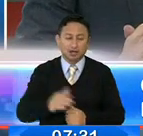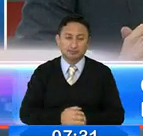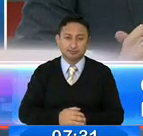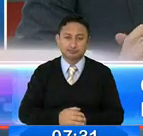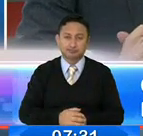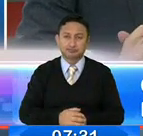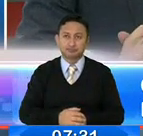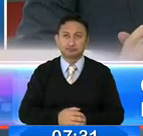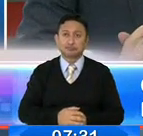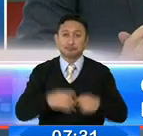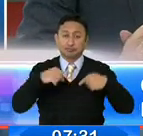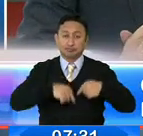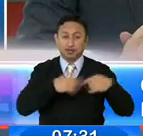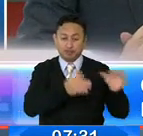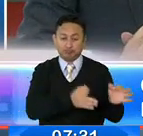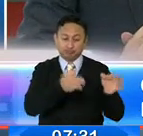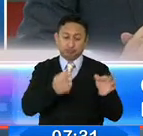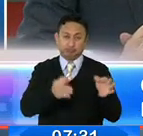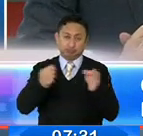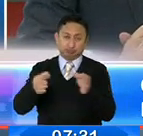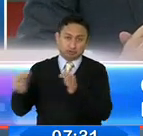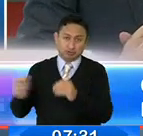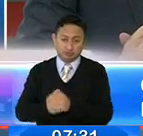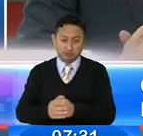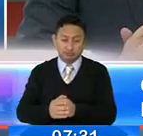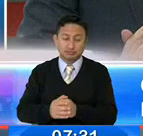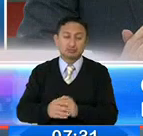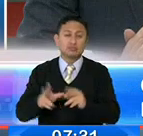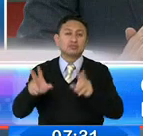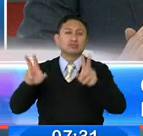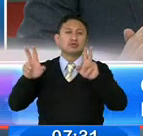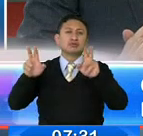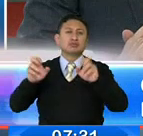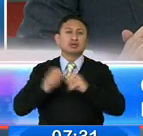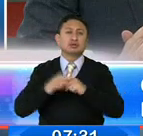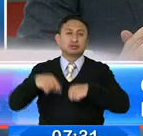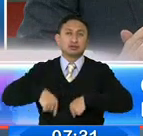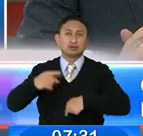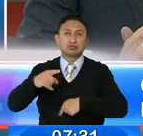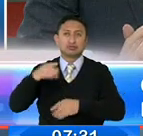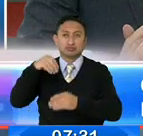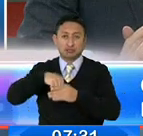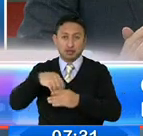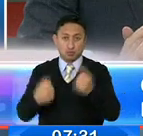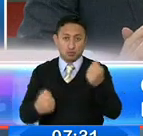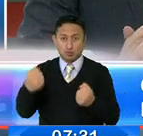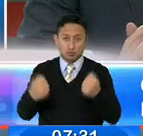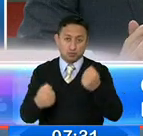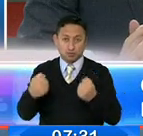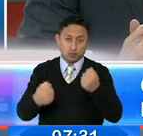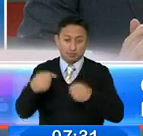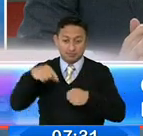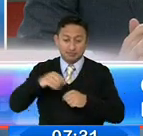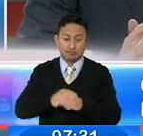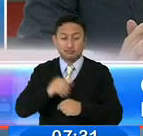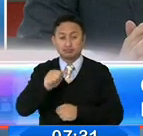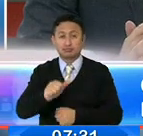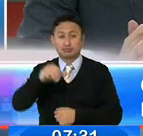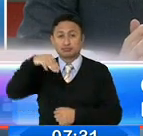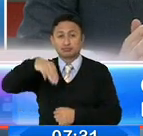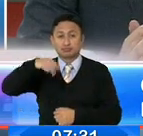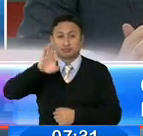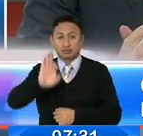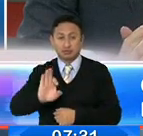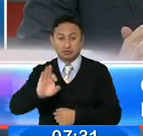esto se ha ido alargando, bueno, justamente dentro de los autos, como aquí también internamente es la Agencia Metropolitana de